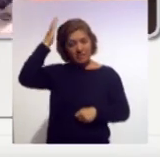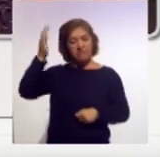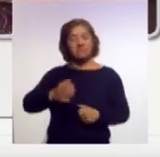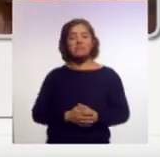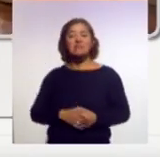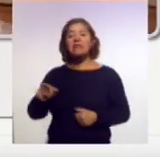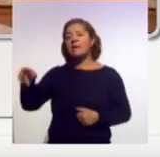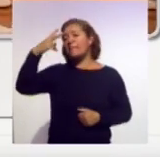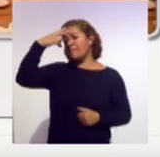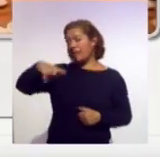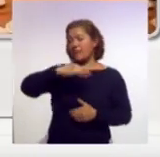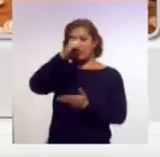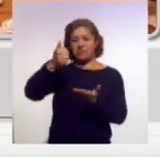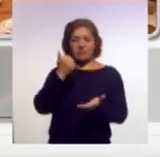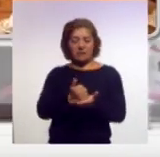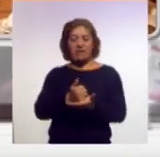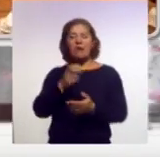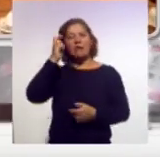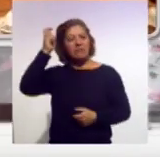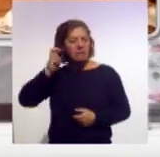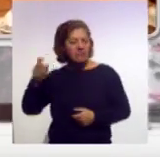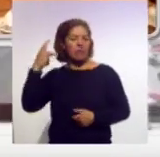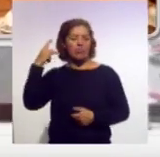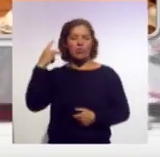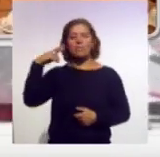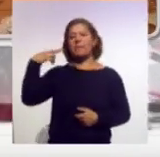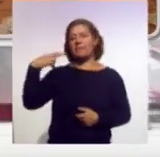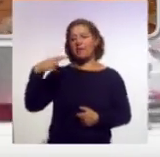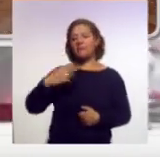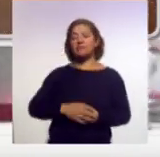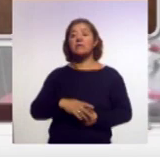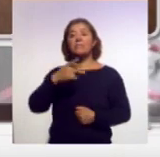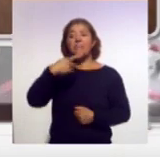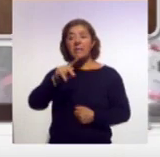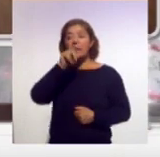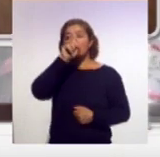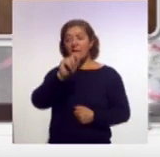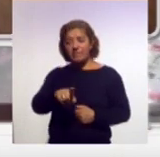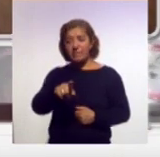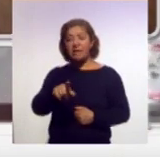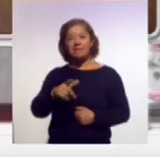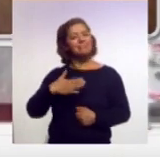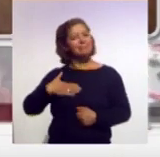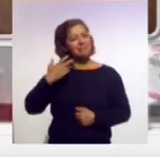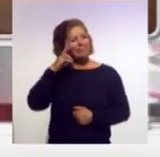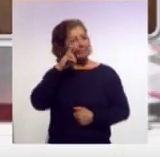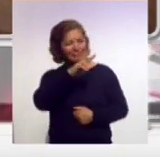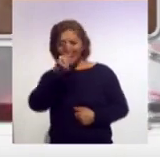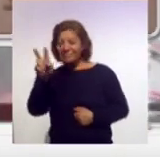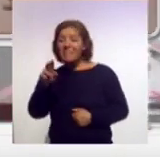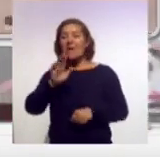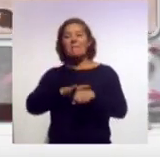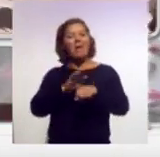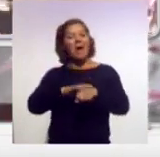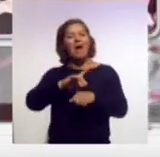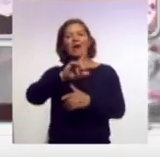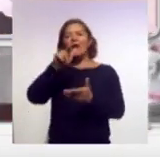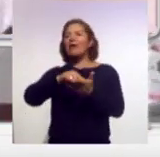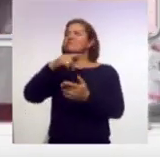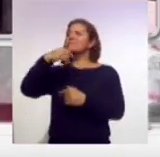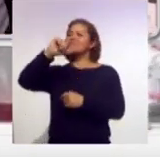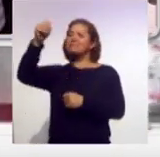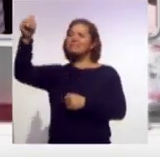Ciudad de México de Hidalgo, de Puebla, de Veracruz pero también vemos con agrado que ya llegan de otras regiones de la